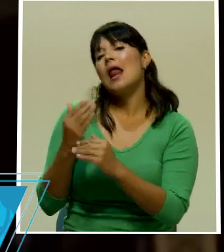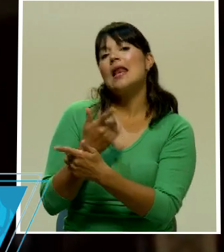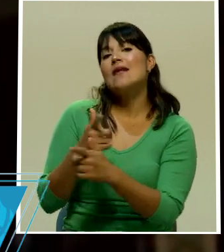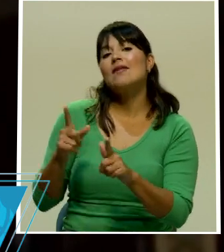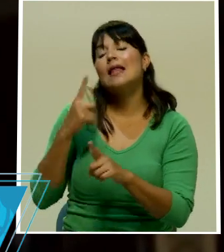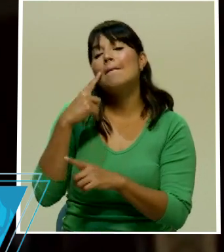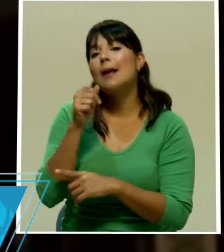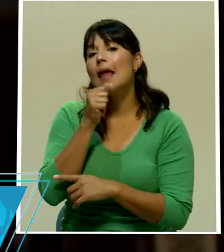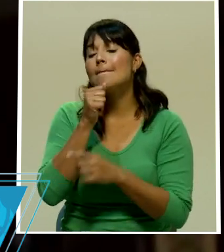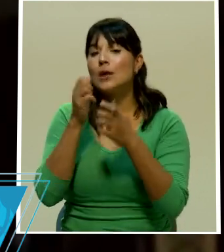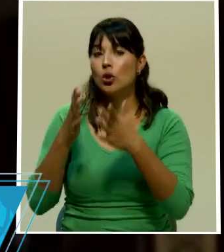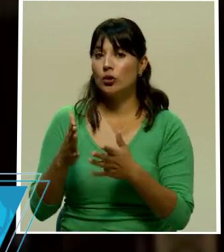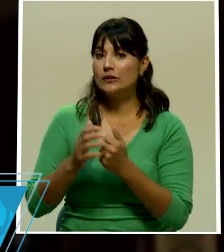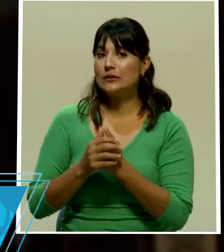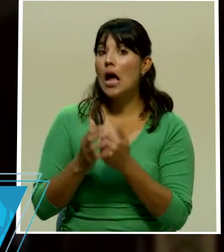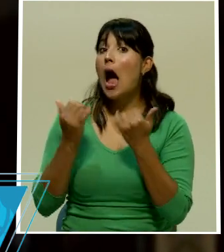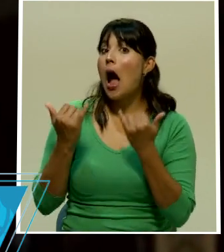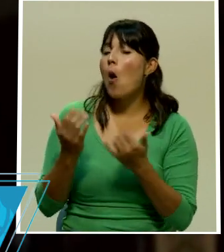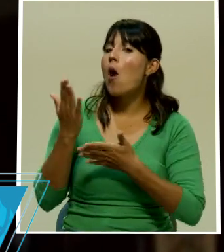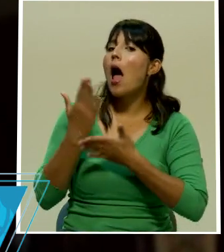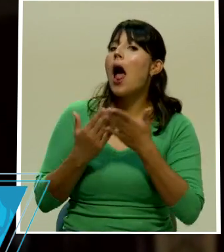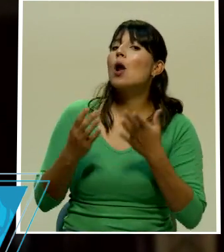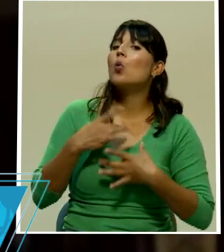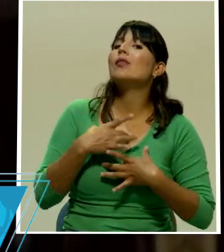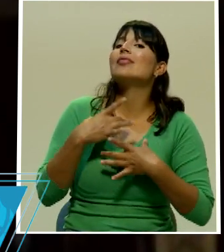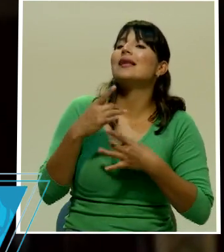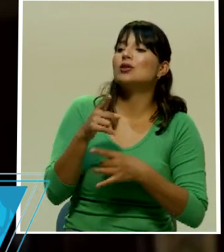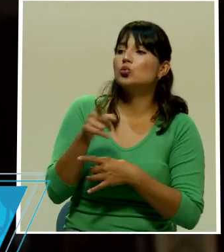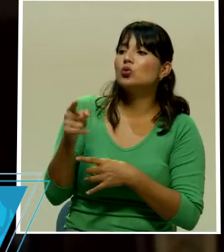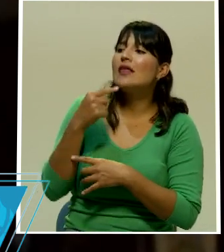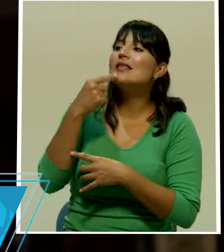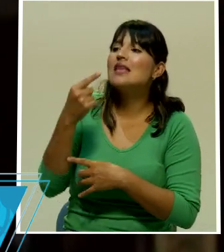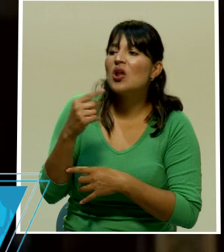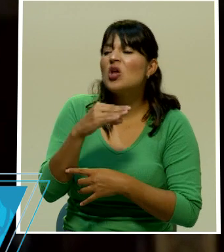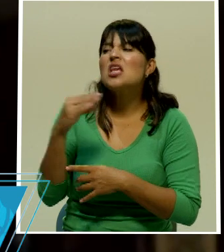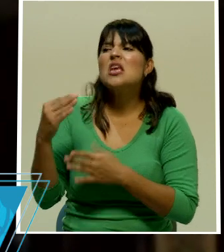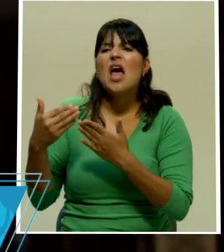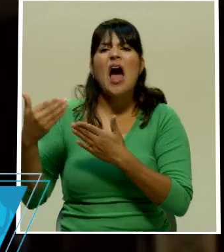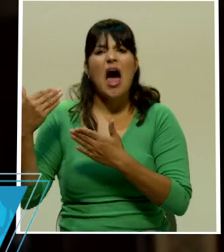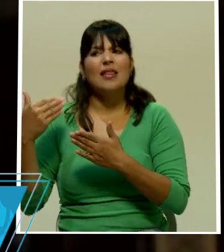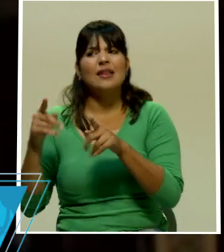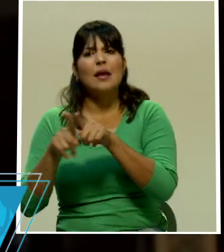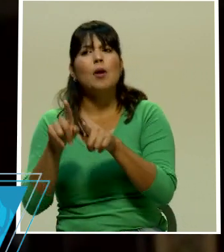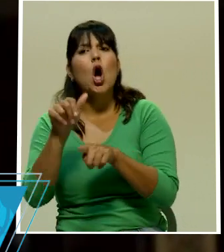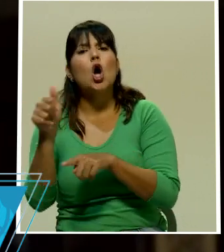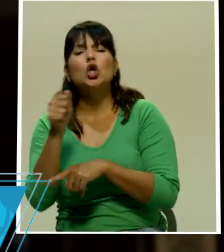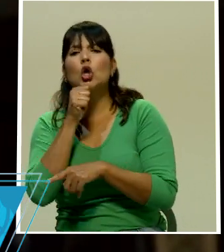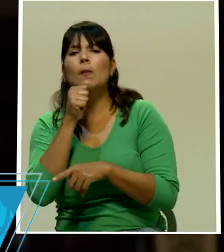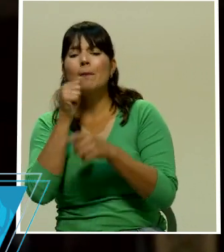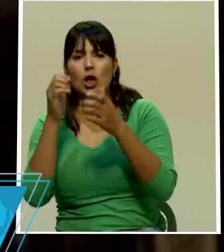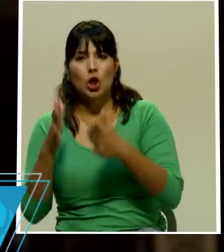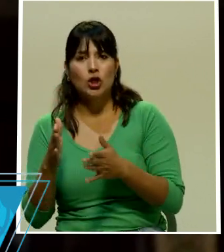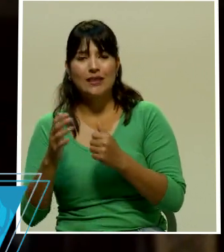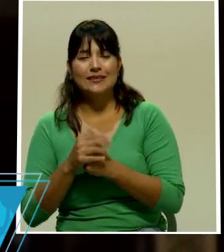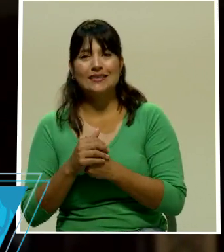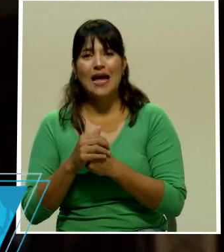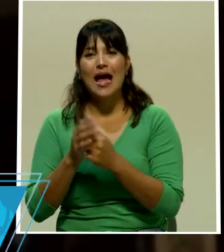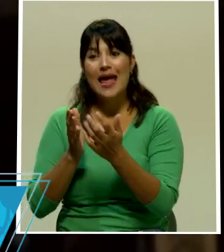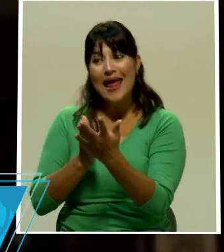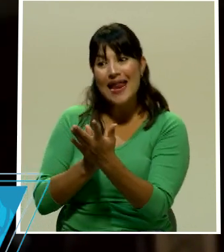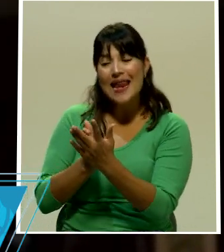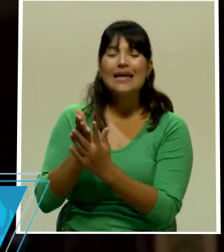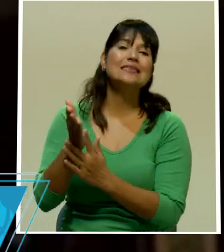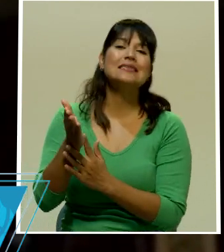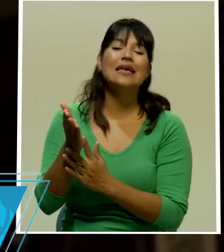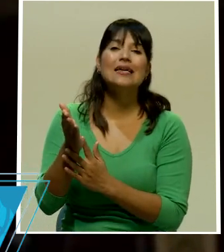interesante que ustedes mencionaban y algunos periodistas ahora también el acceso a lo que llamamos ahora